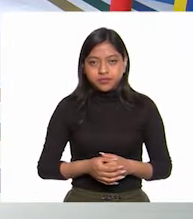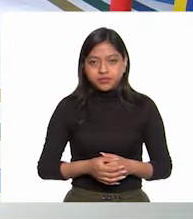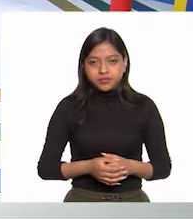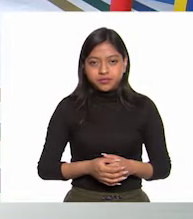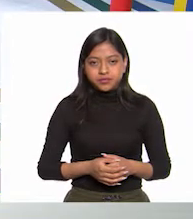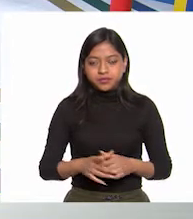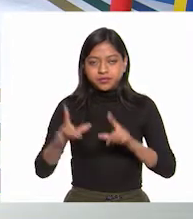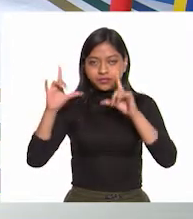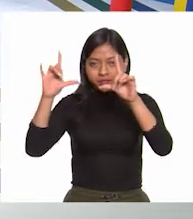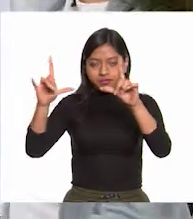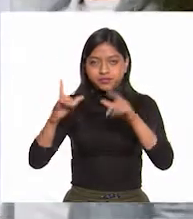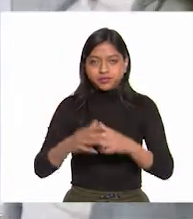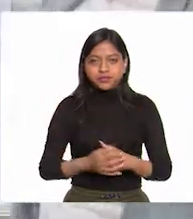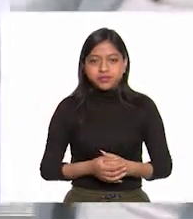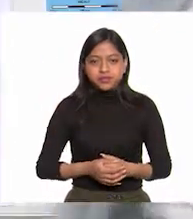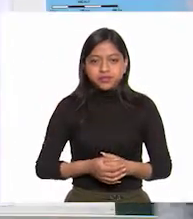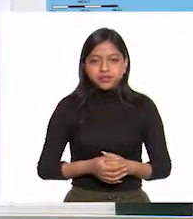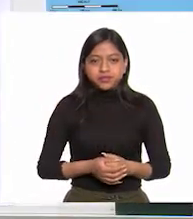Ahí están.